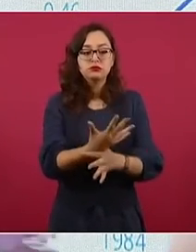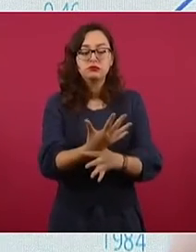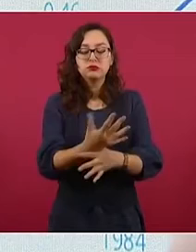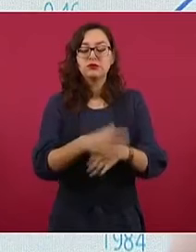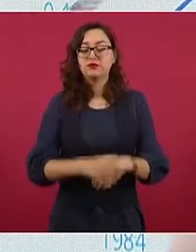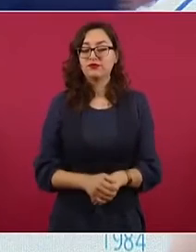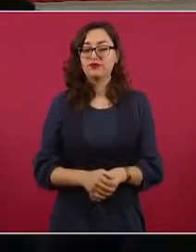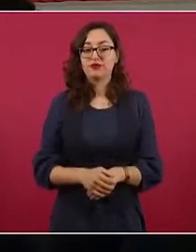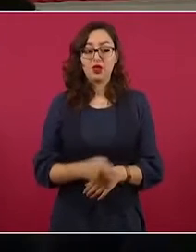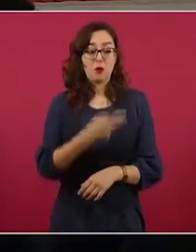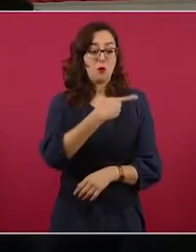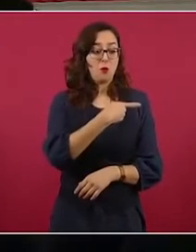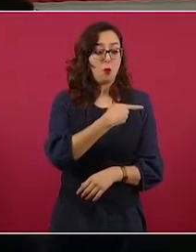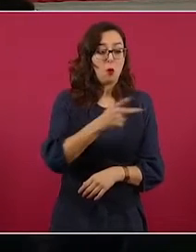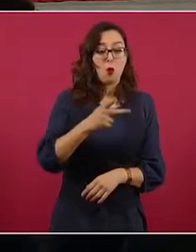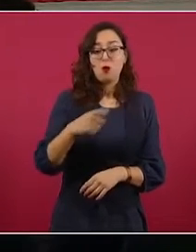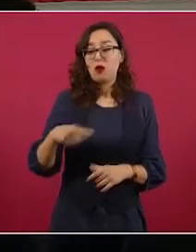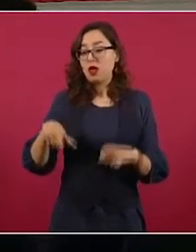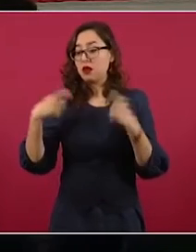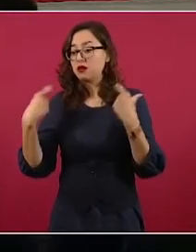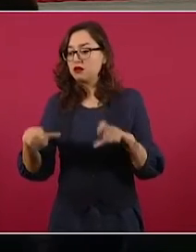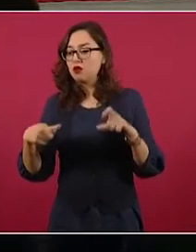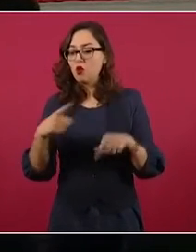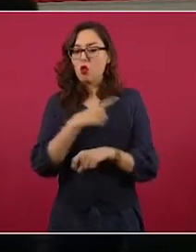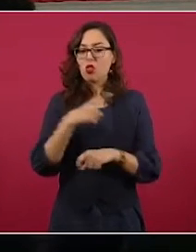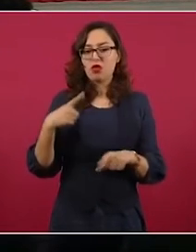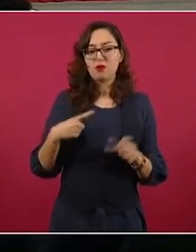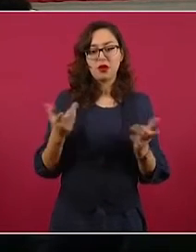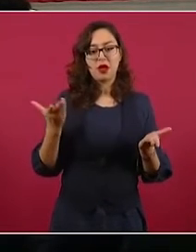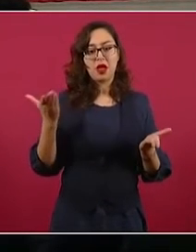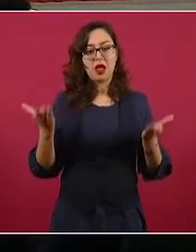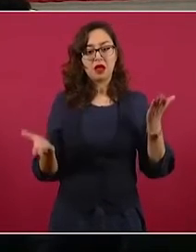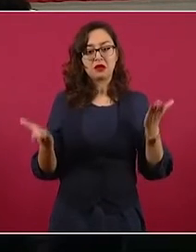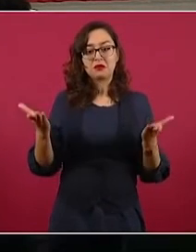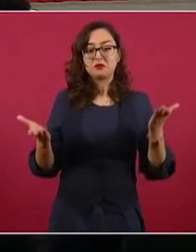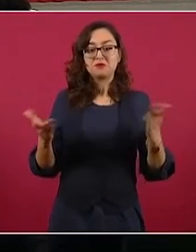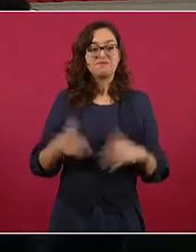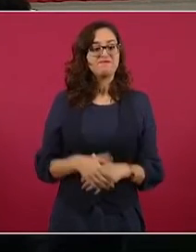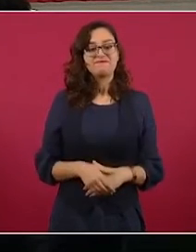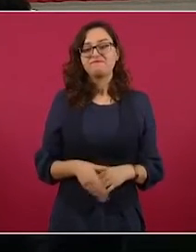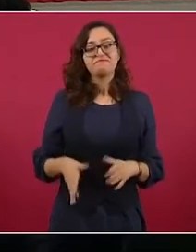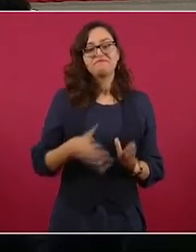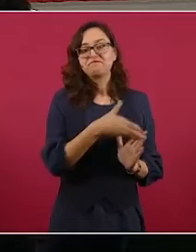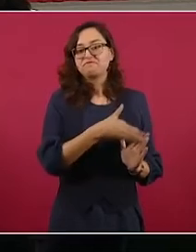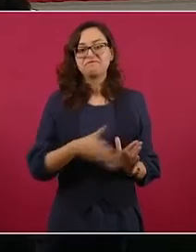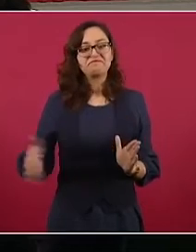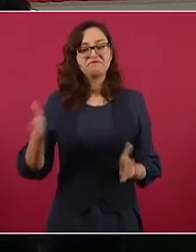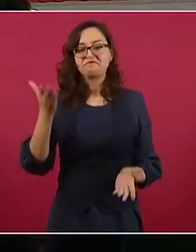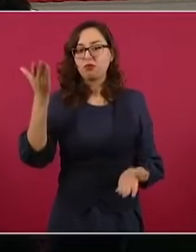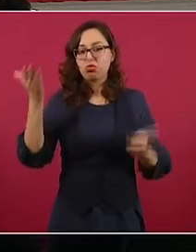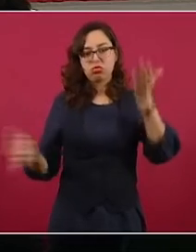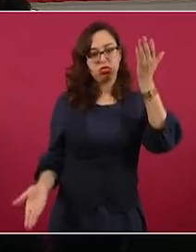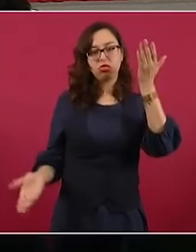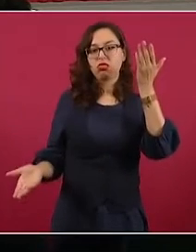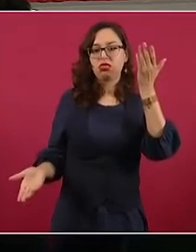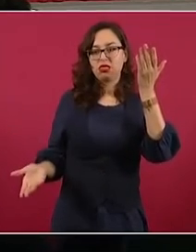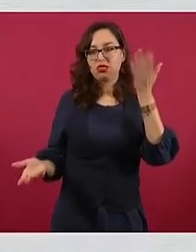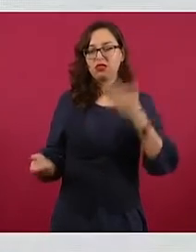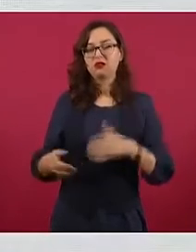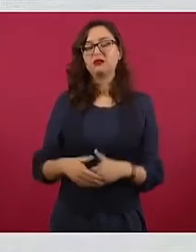Este ha sido el problema. Entonces, ahora,